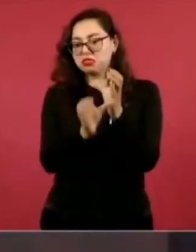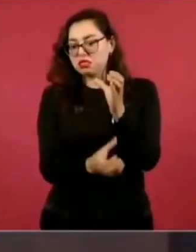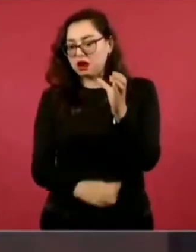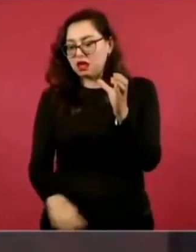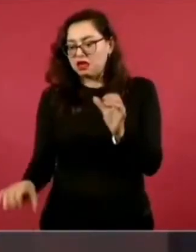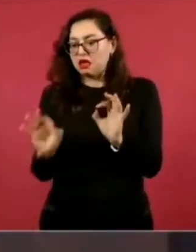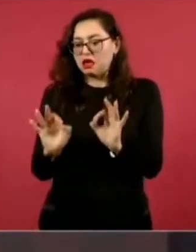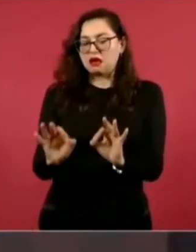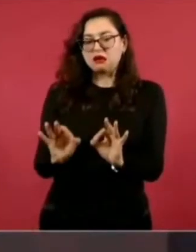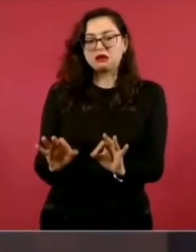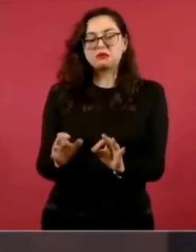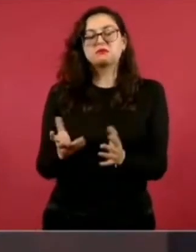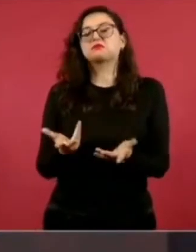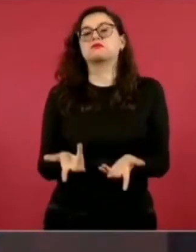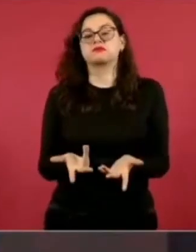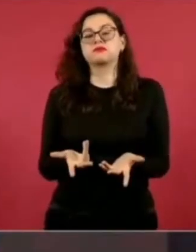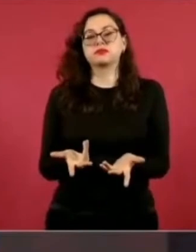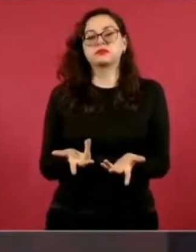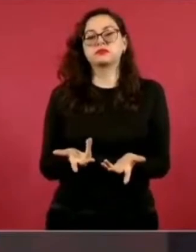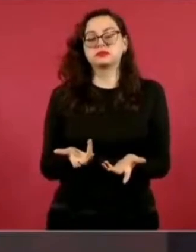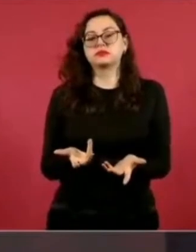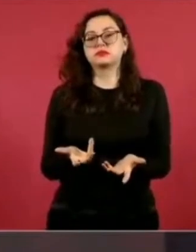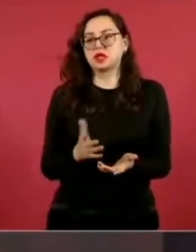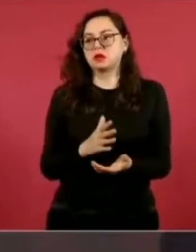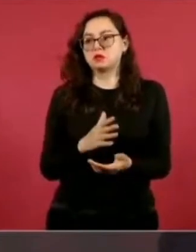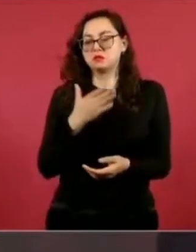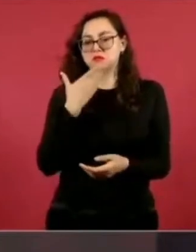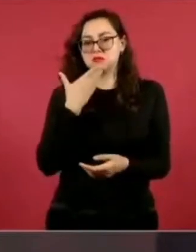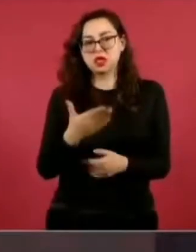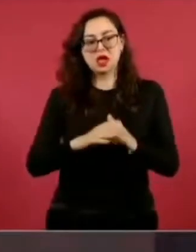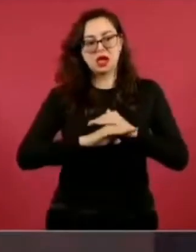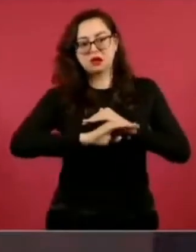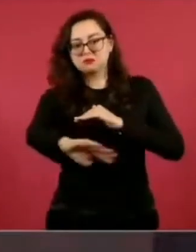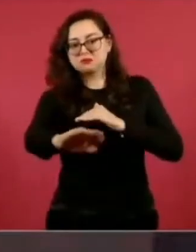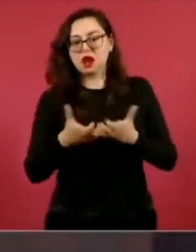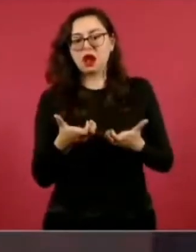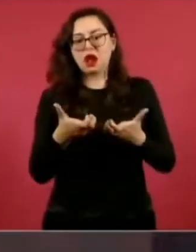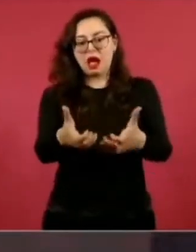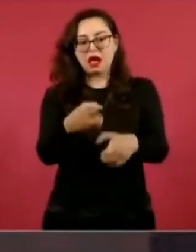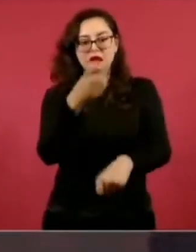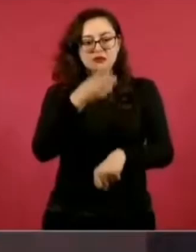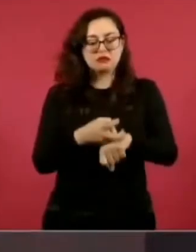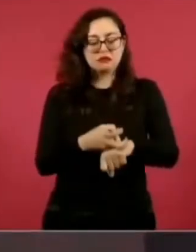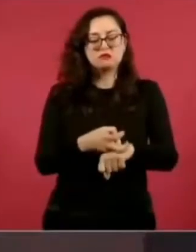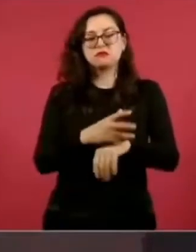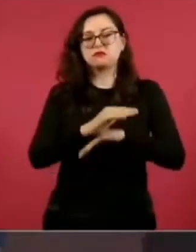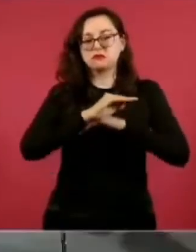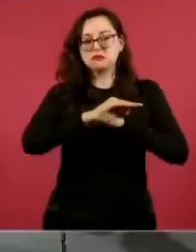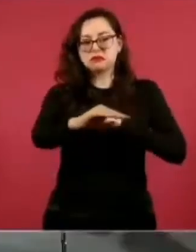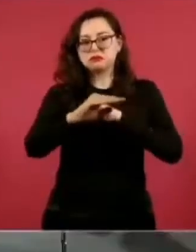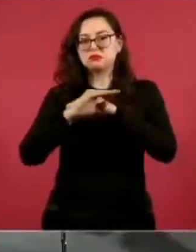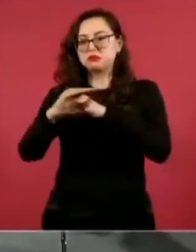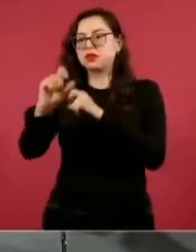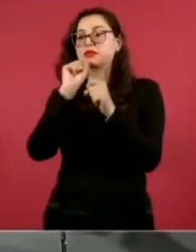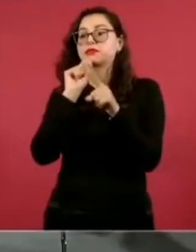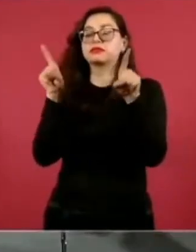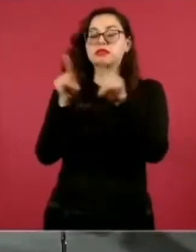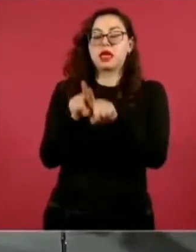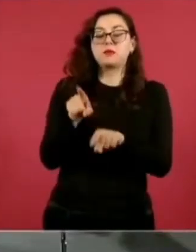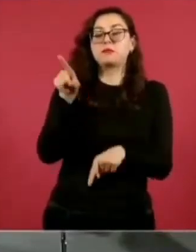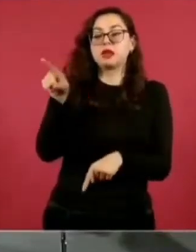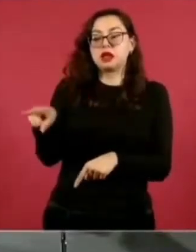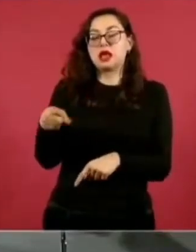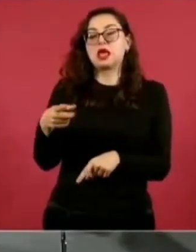son calles pavimentadas, la plaza de los tres